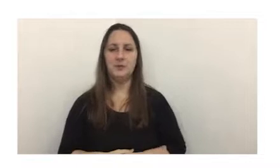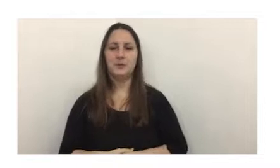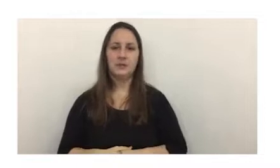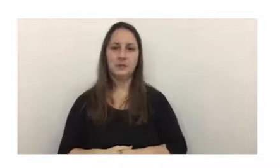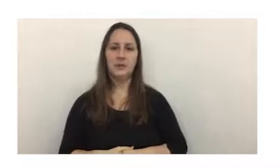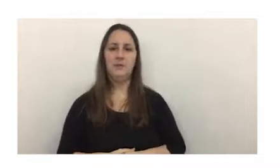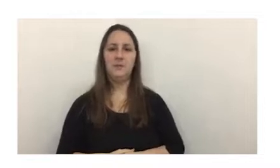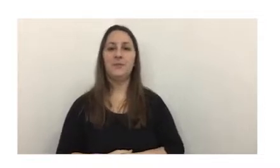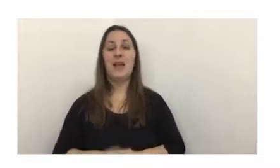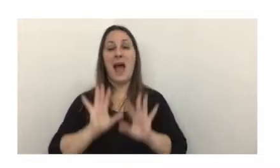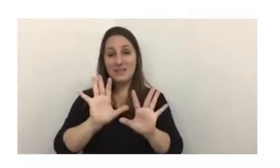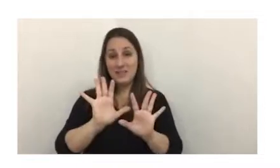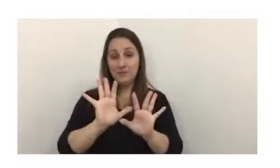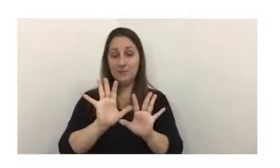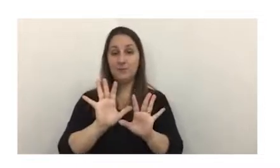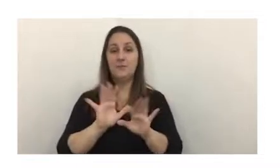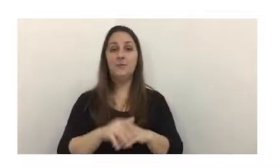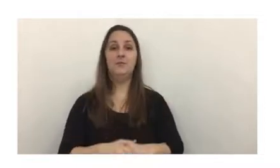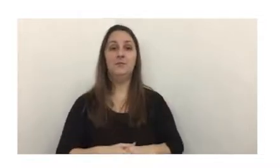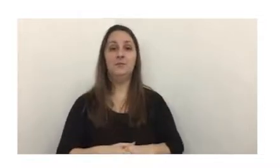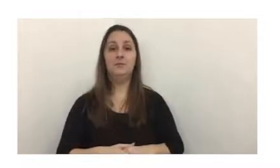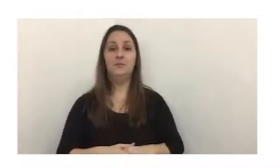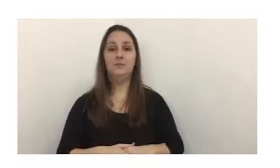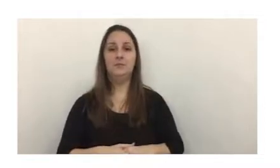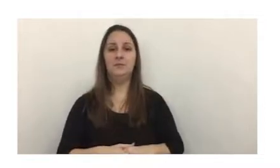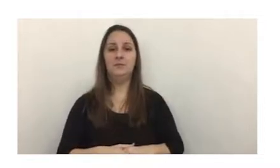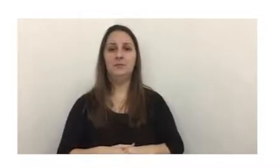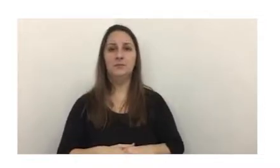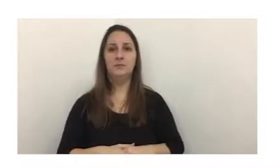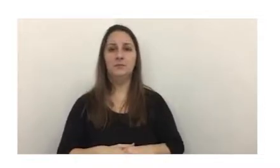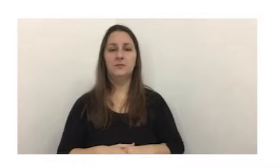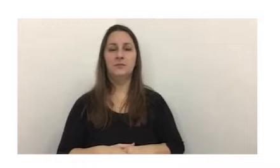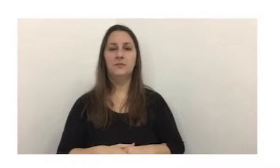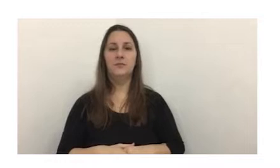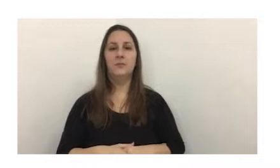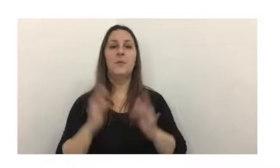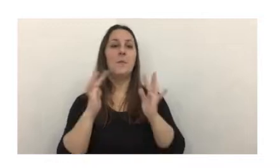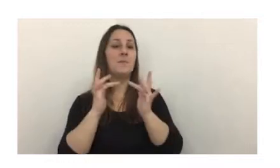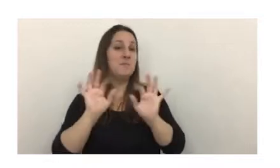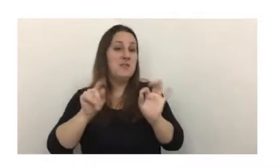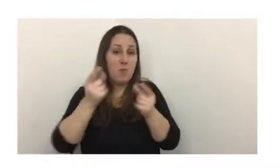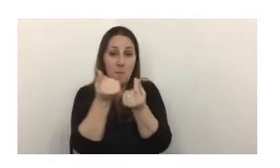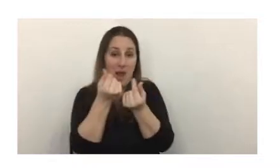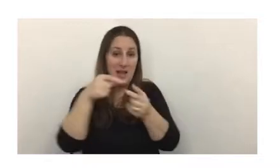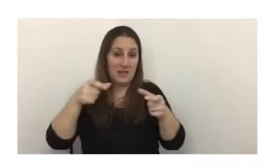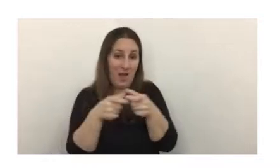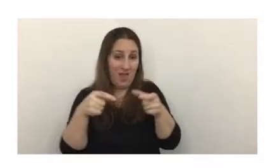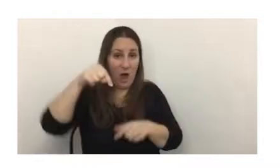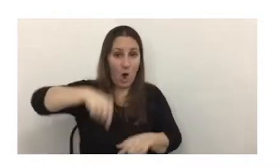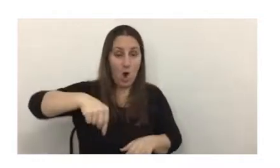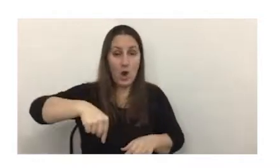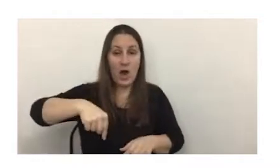Sorteando de este modo el uso de las monedas de curso legal, o de curso